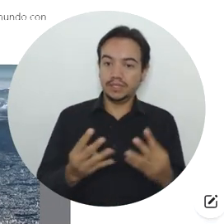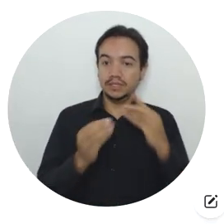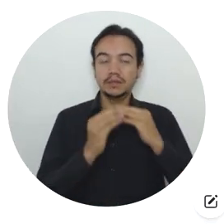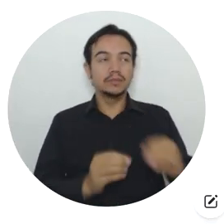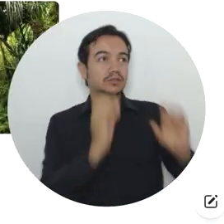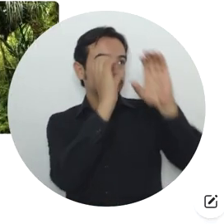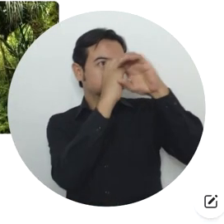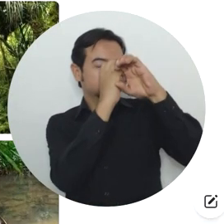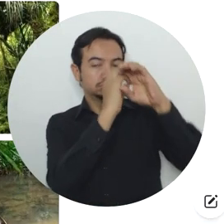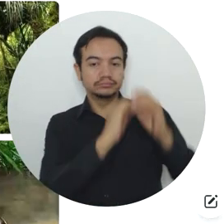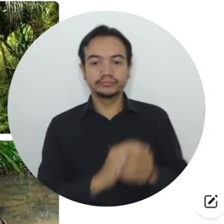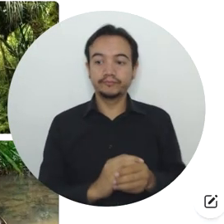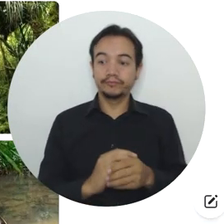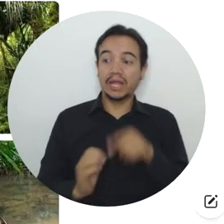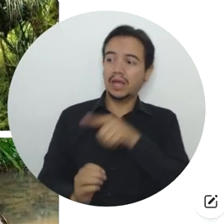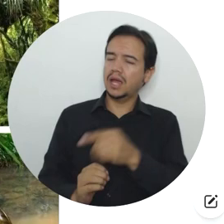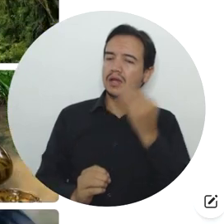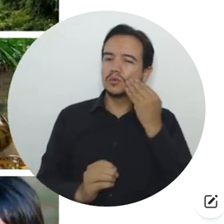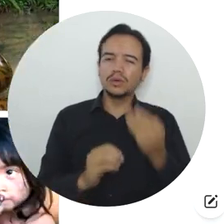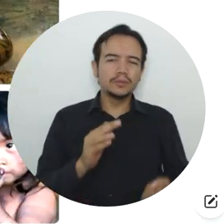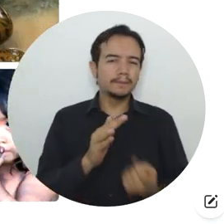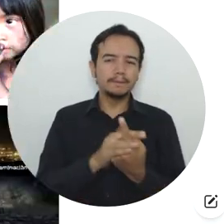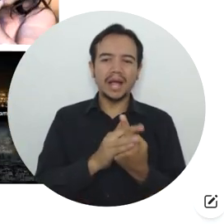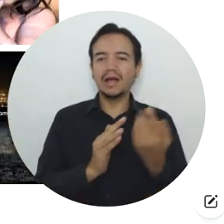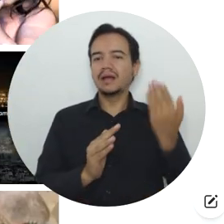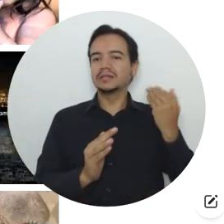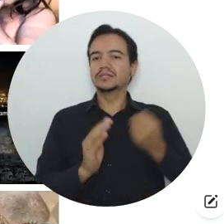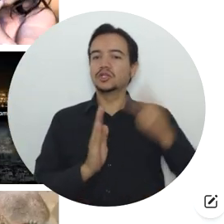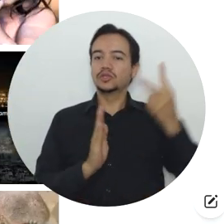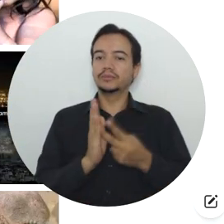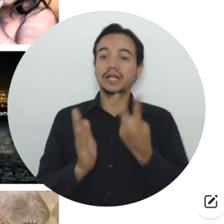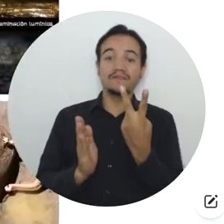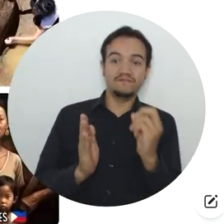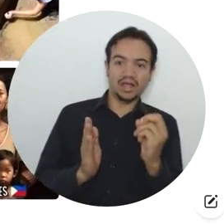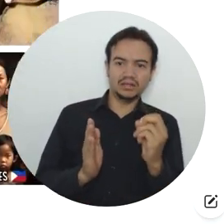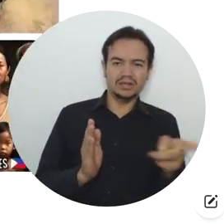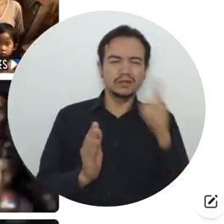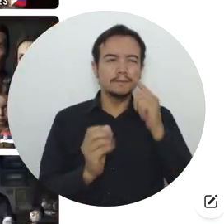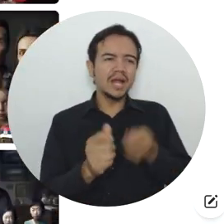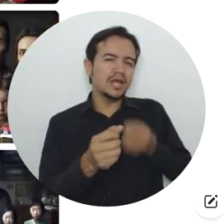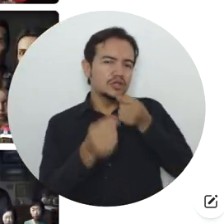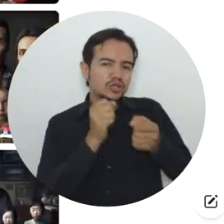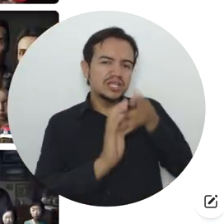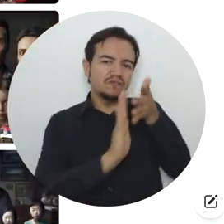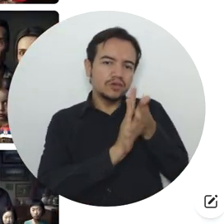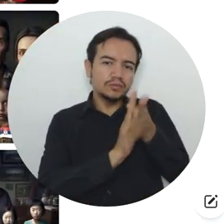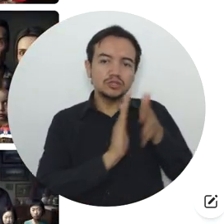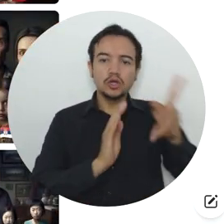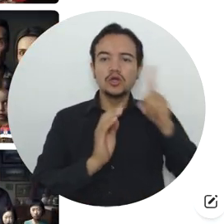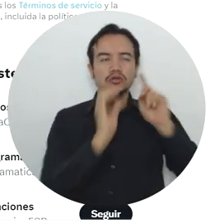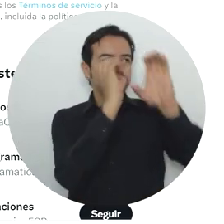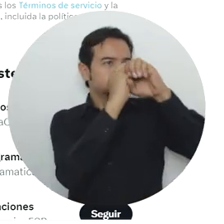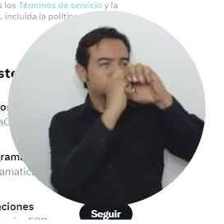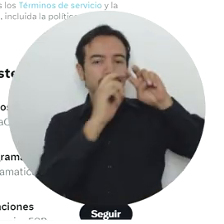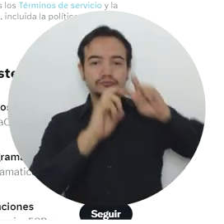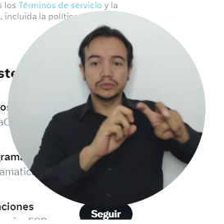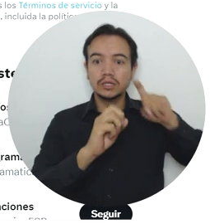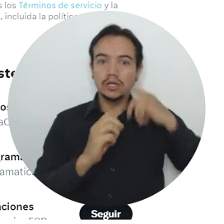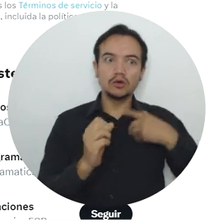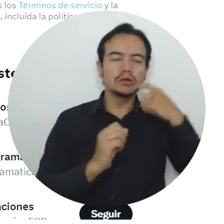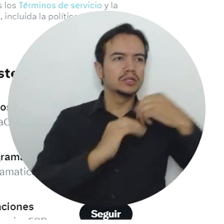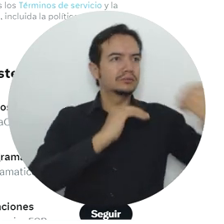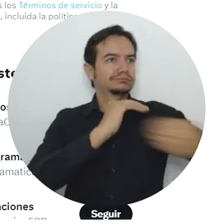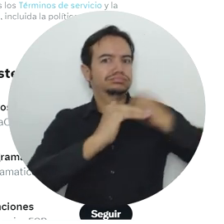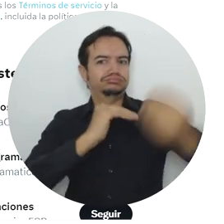2020 como un proyecto para dar a conocer novedades científicas y astronómicas y se convirtió en uno de los portales web más visitado por profesores e